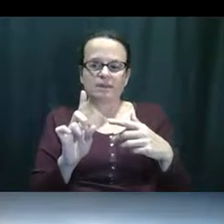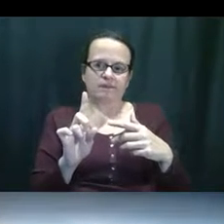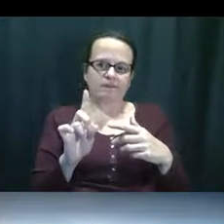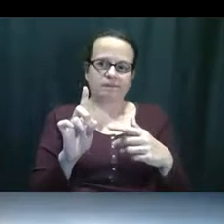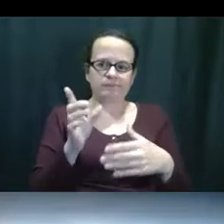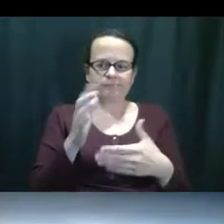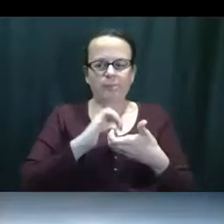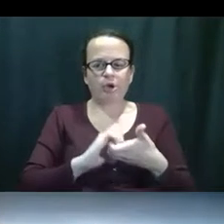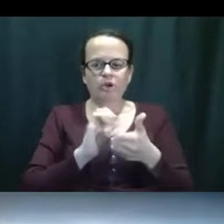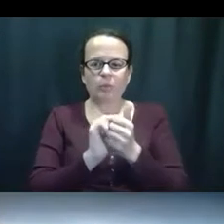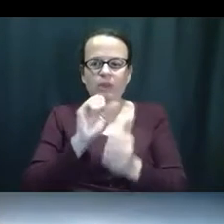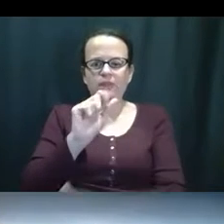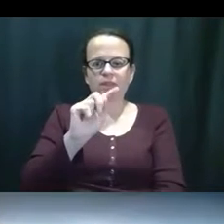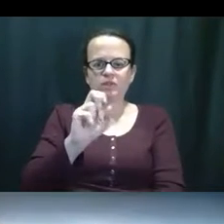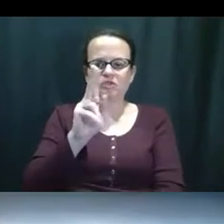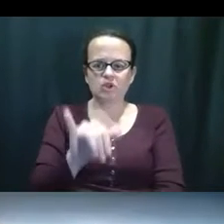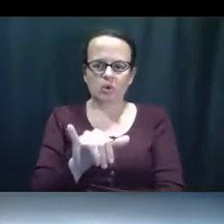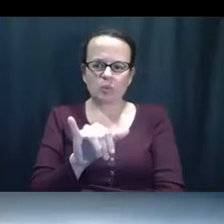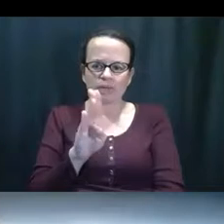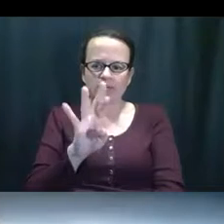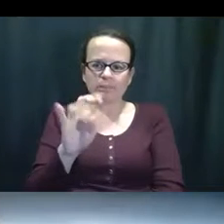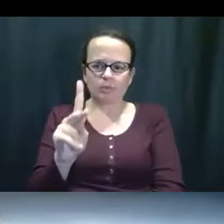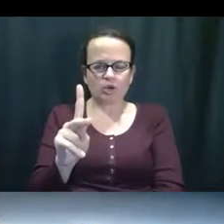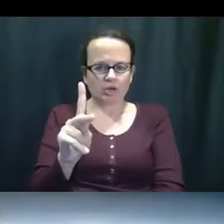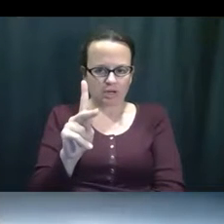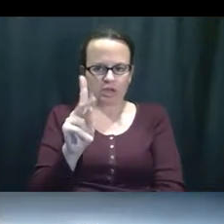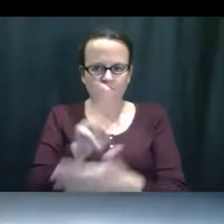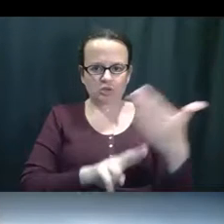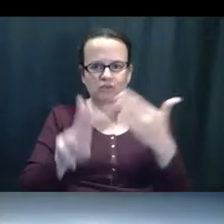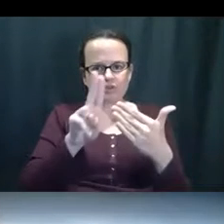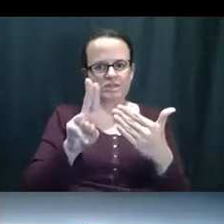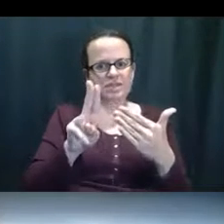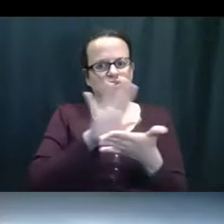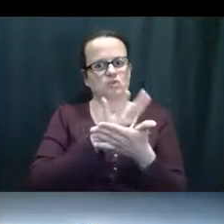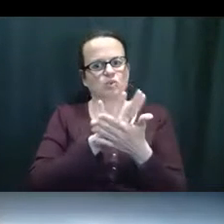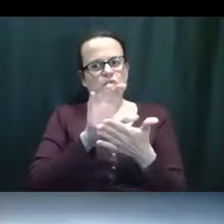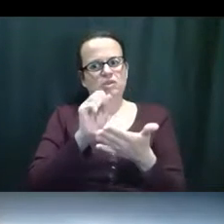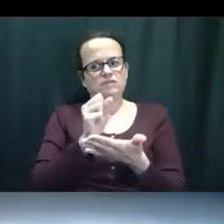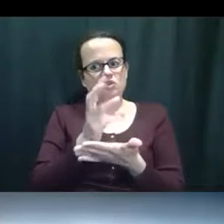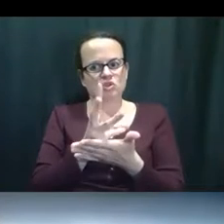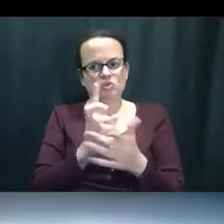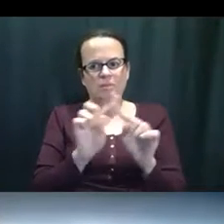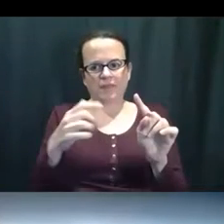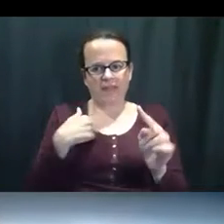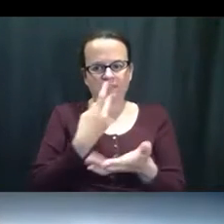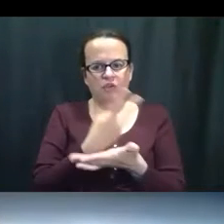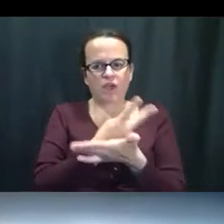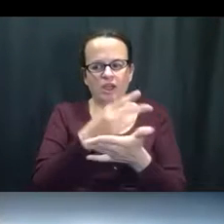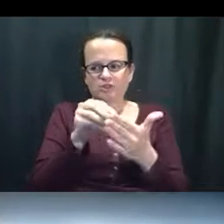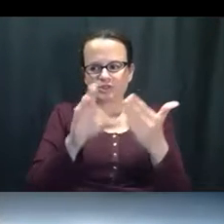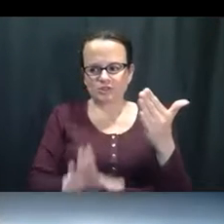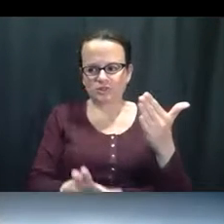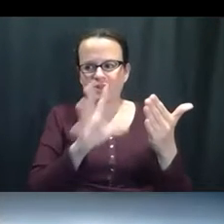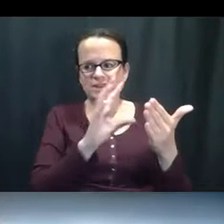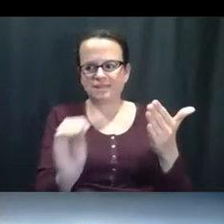oportunidades para asociarse con la Universidad de Sunnybrook o el Departamento